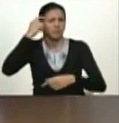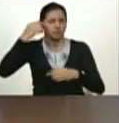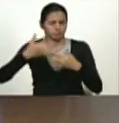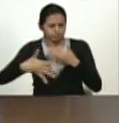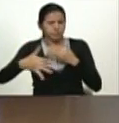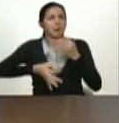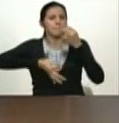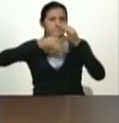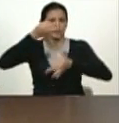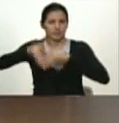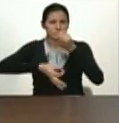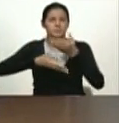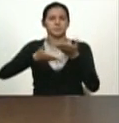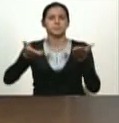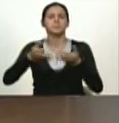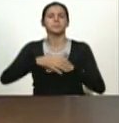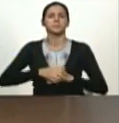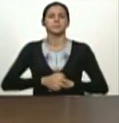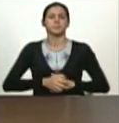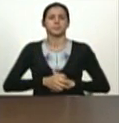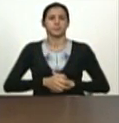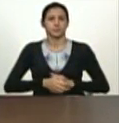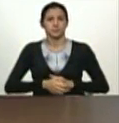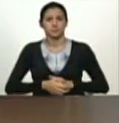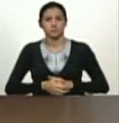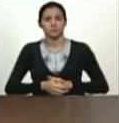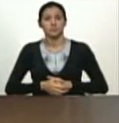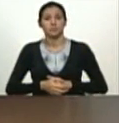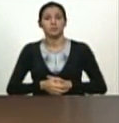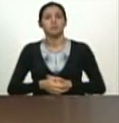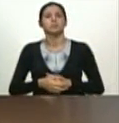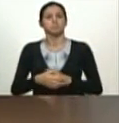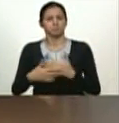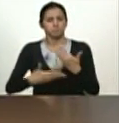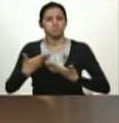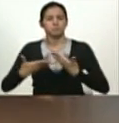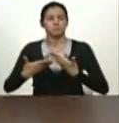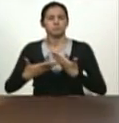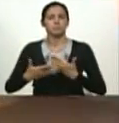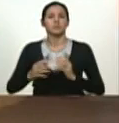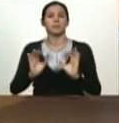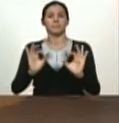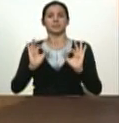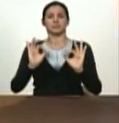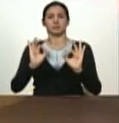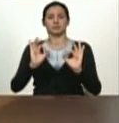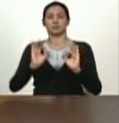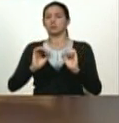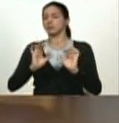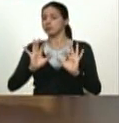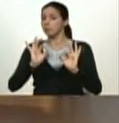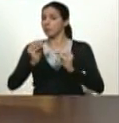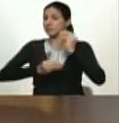que vamos a estabilizar de manera dinámica en el transcurso de un plan de tres años,